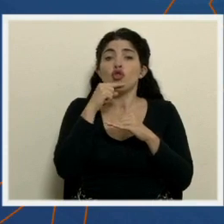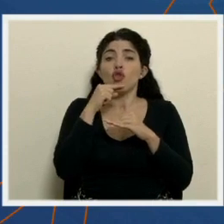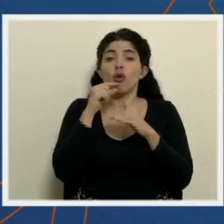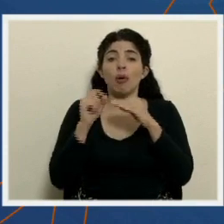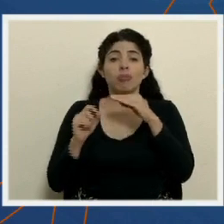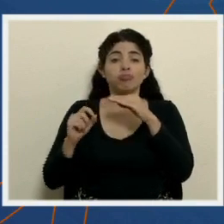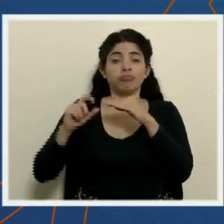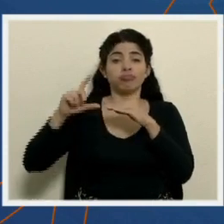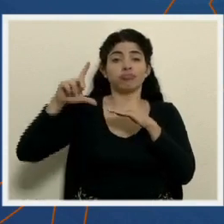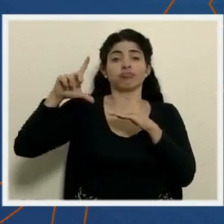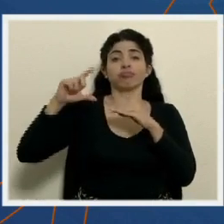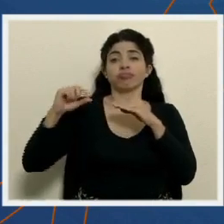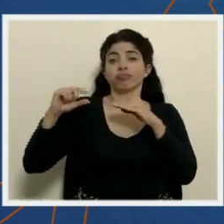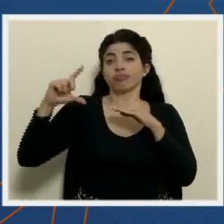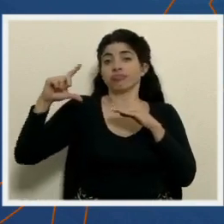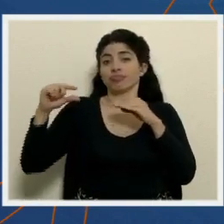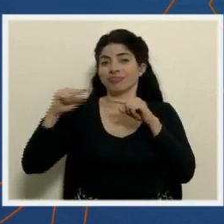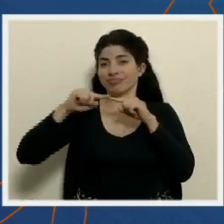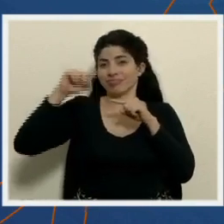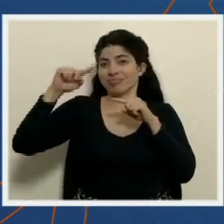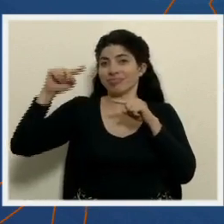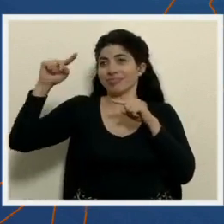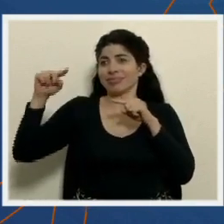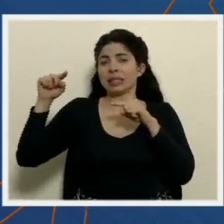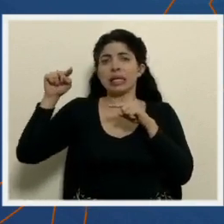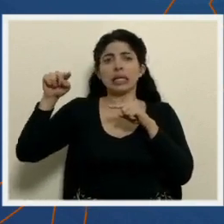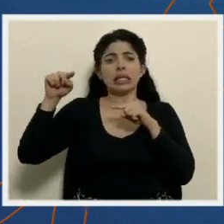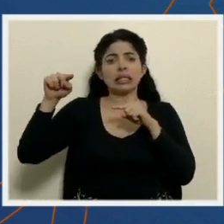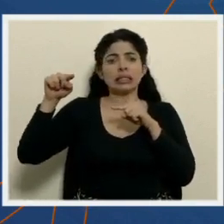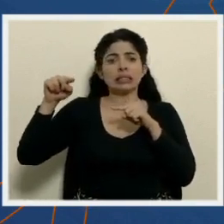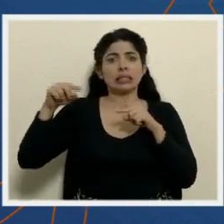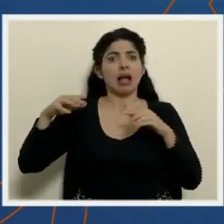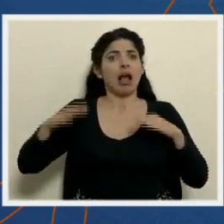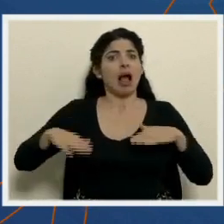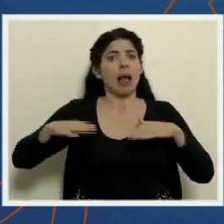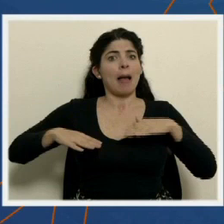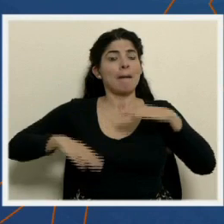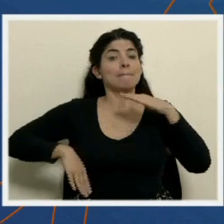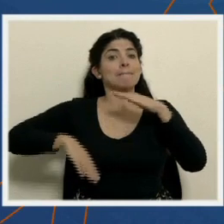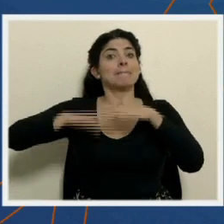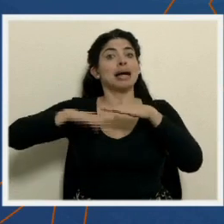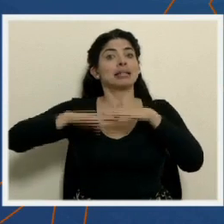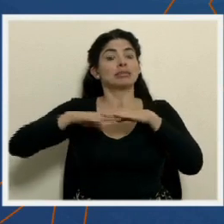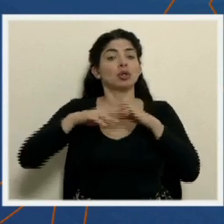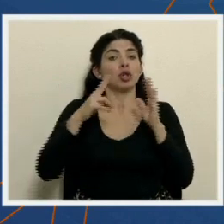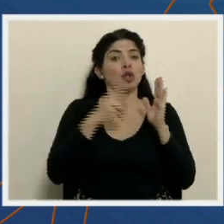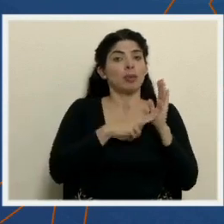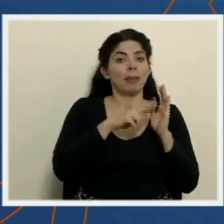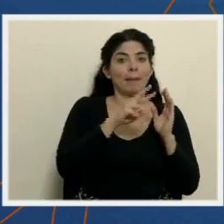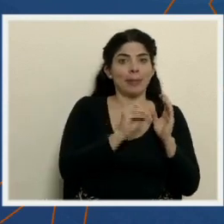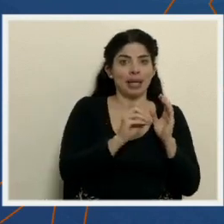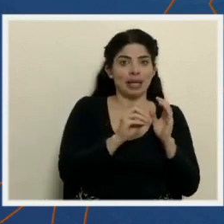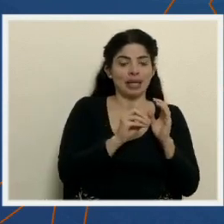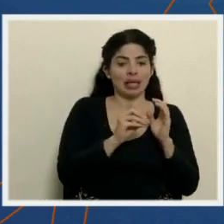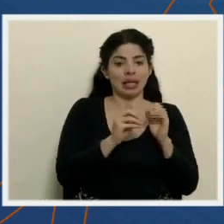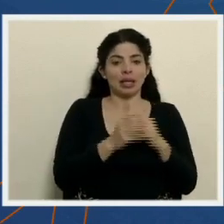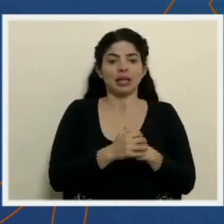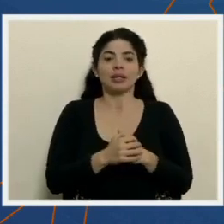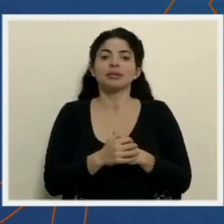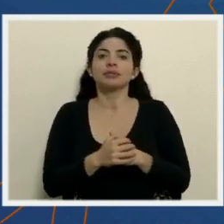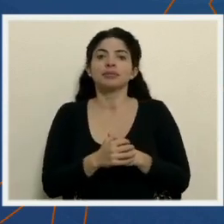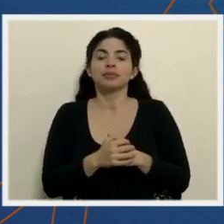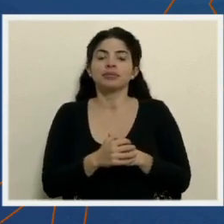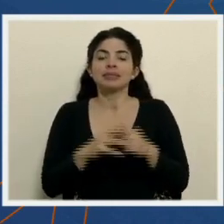diapositiva que se está proyectando ahorita que aún no llegamos al nivel máximo que tuvimos en el 2020. Esto